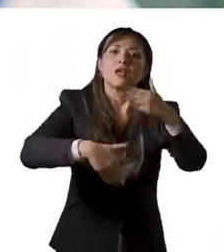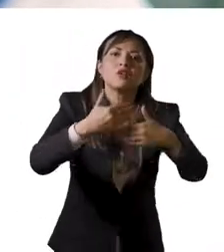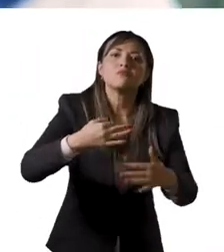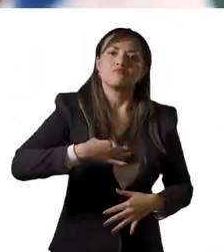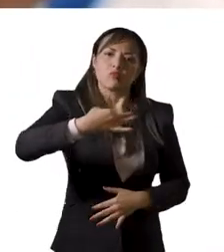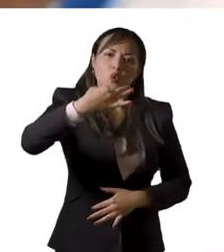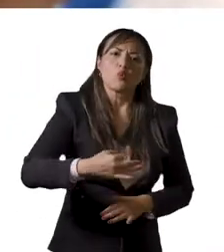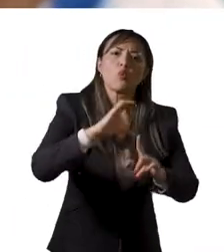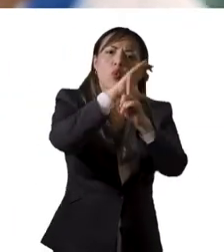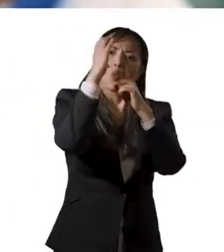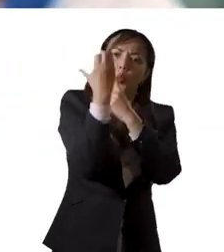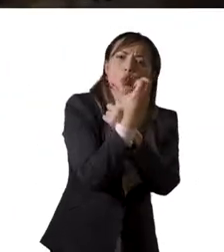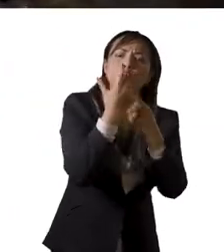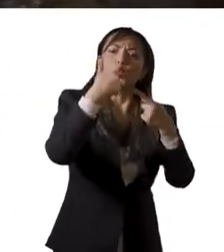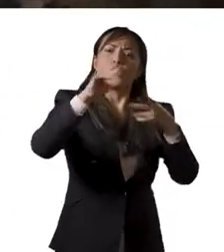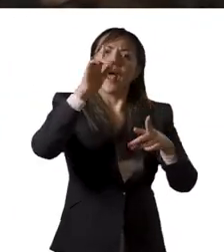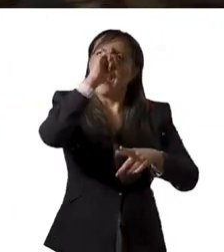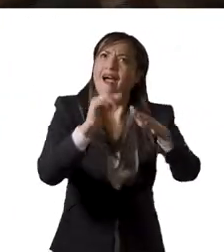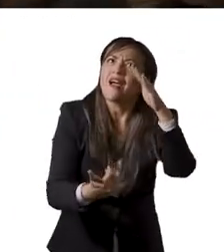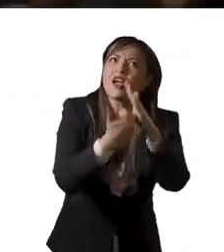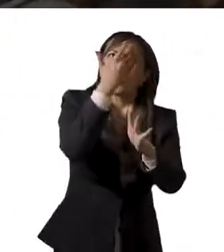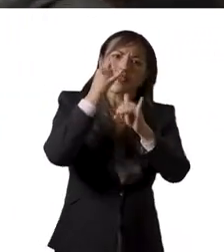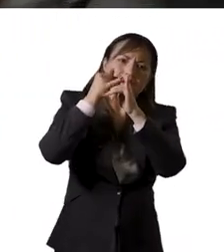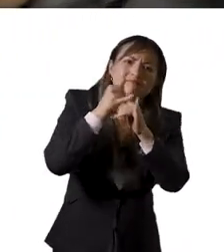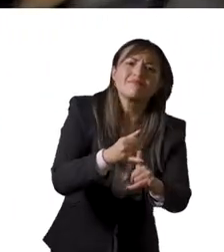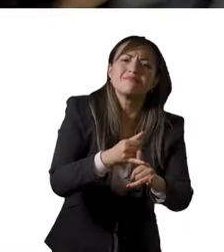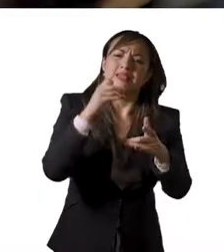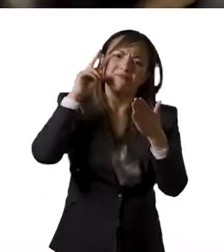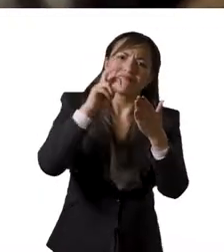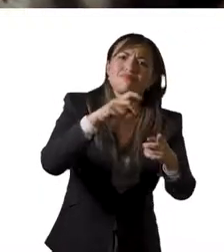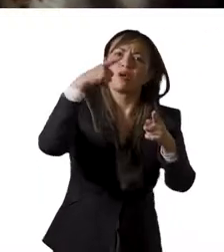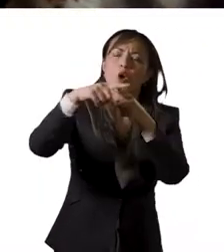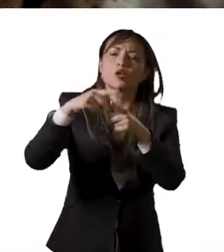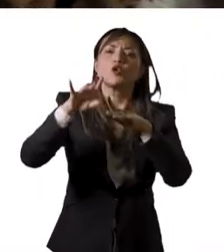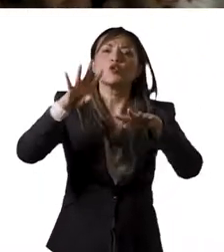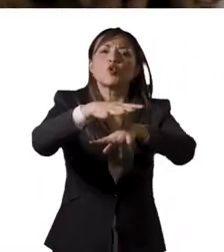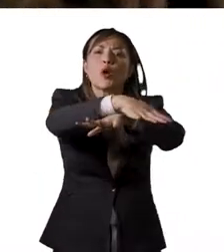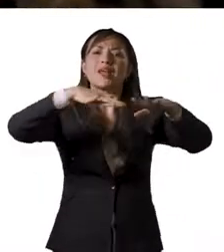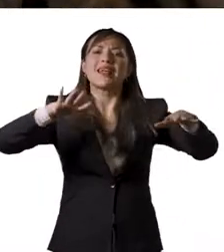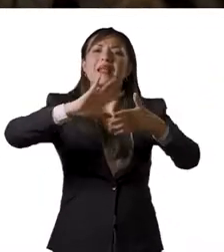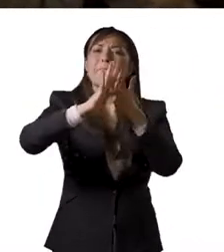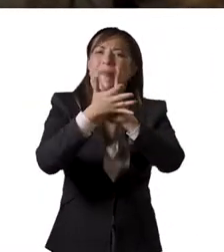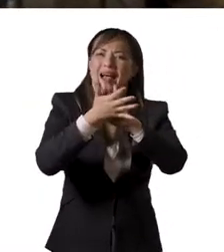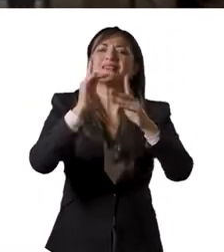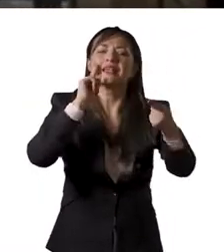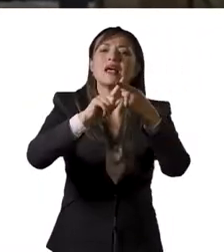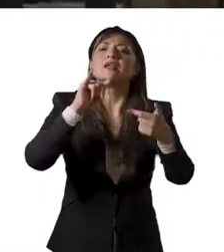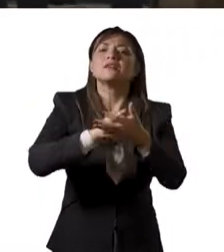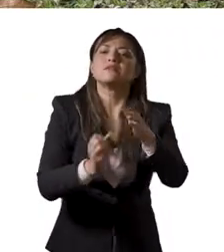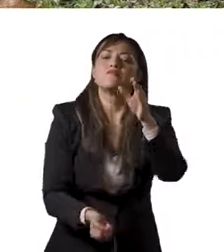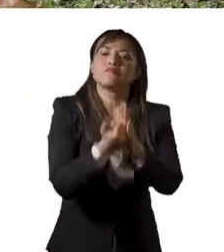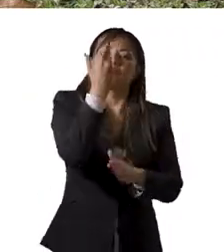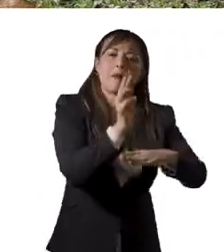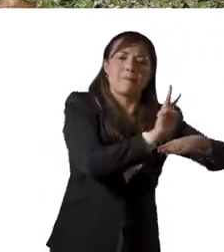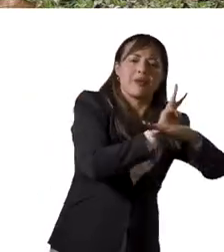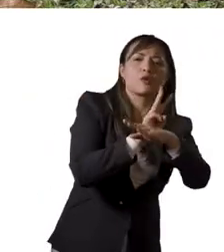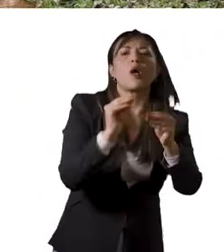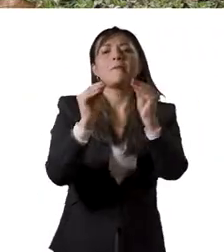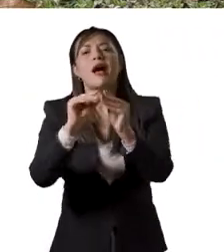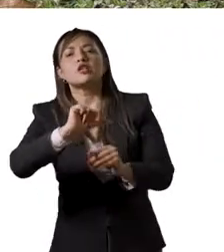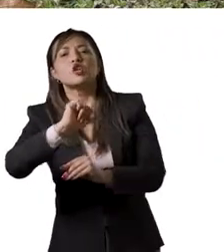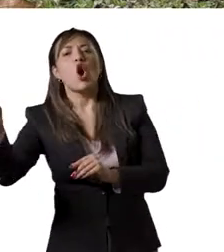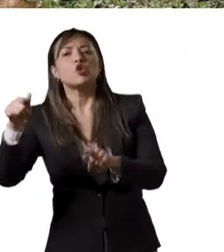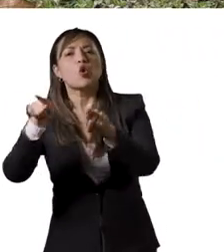de la Red de Ética, Cultura, Ciencia, Tecnología e Innovación Social para la Paz, Red Paz, se lanzaron una plataforma